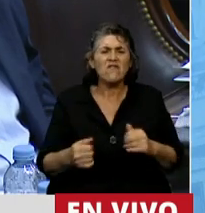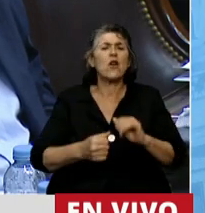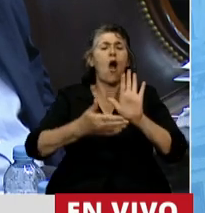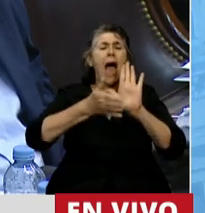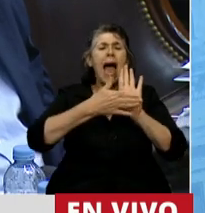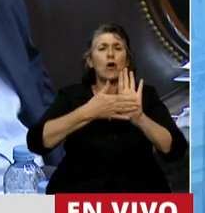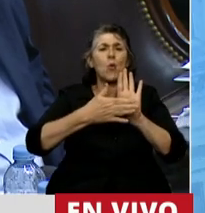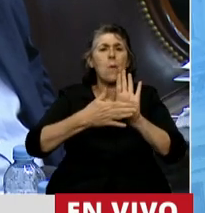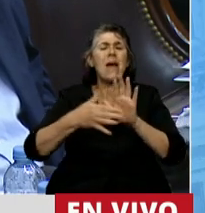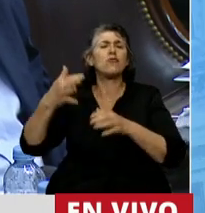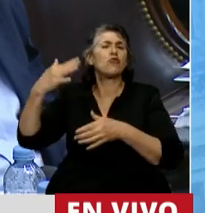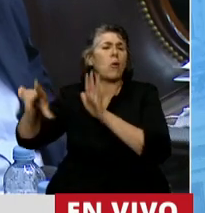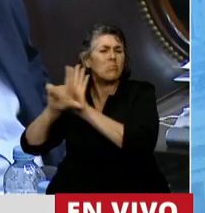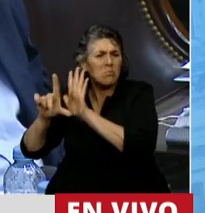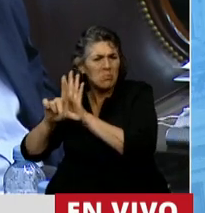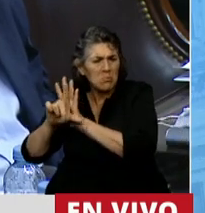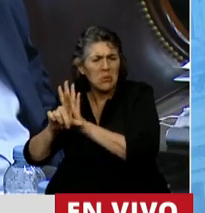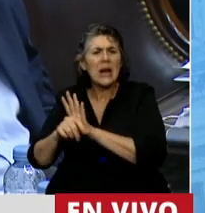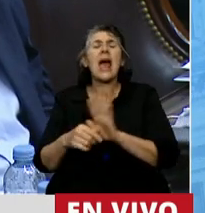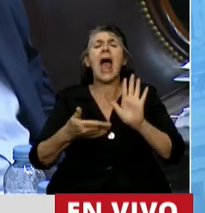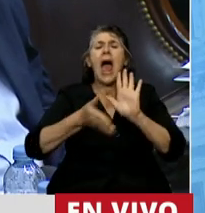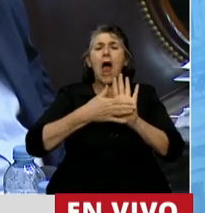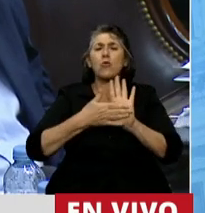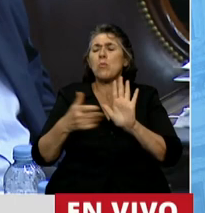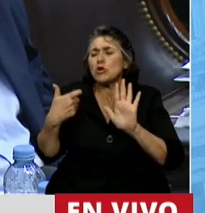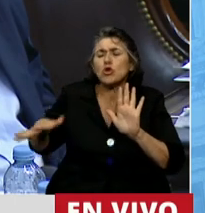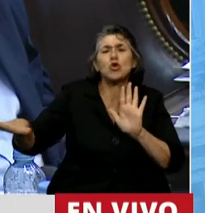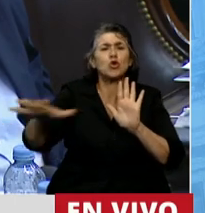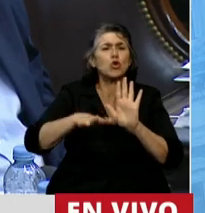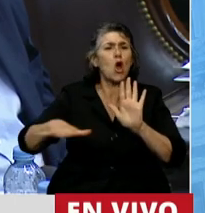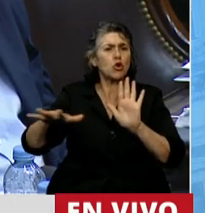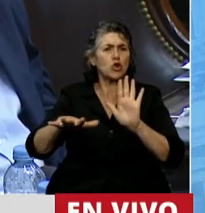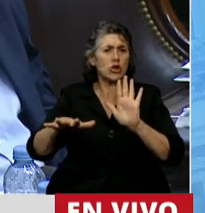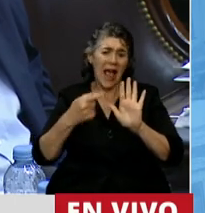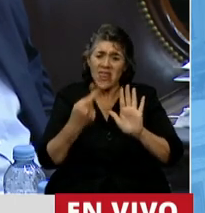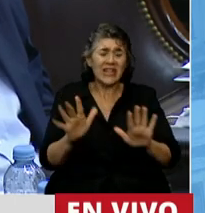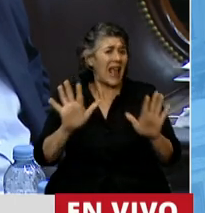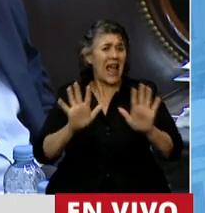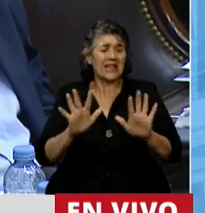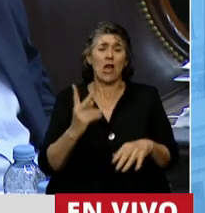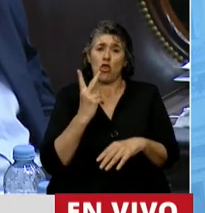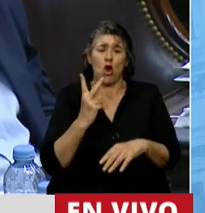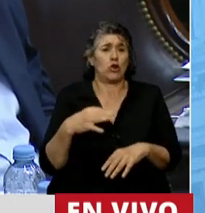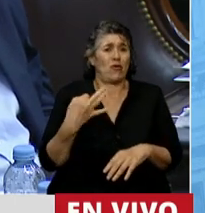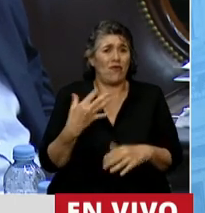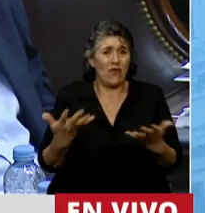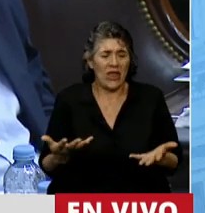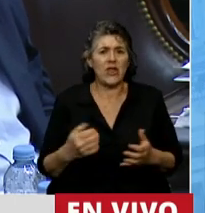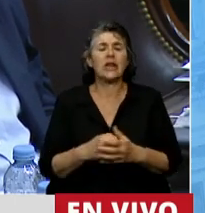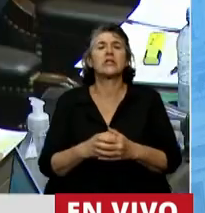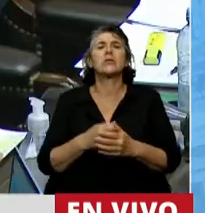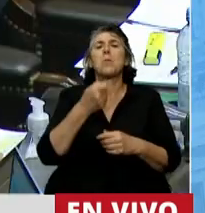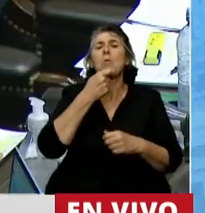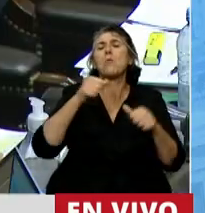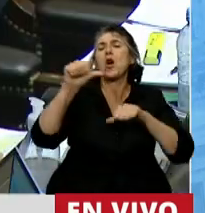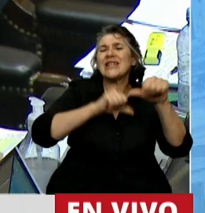y sociales que respaldan esta postura. Rápidamente voy a mencionar algunos. La ciencia, la